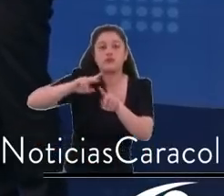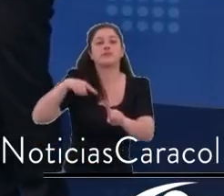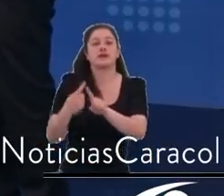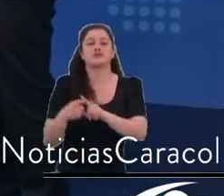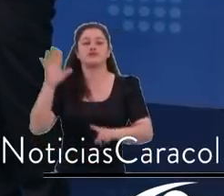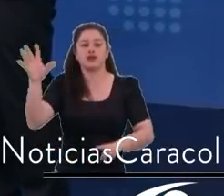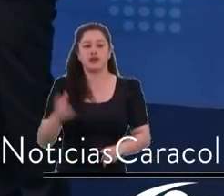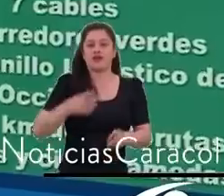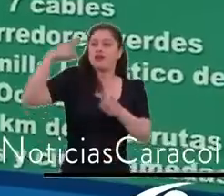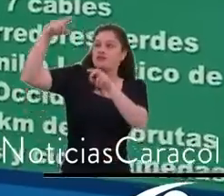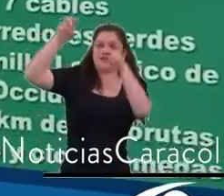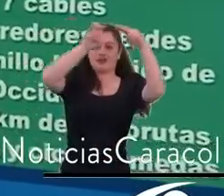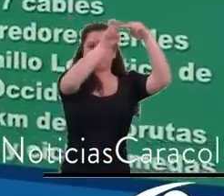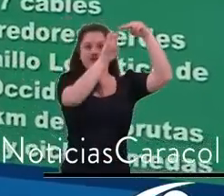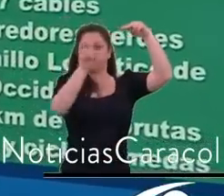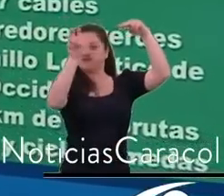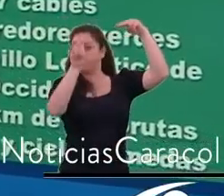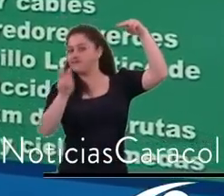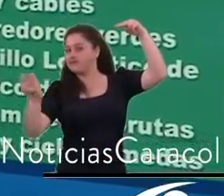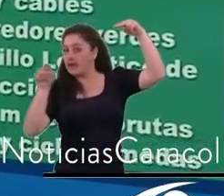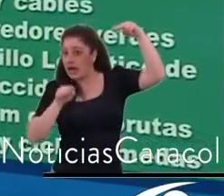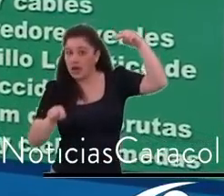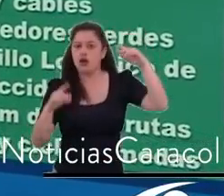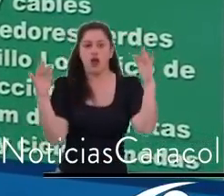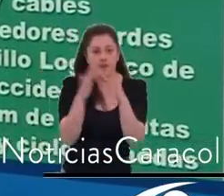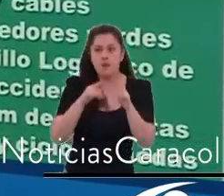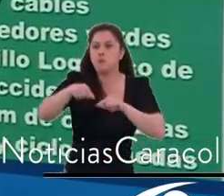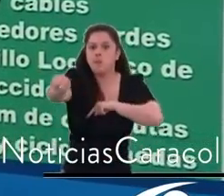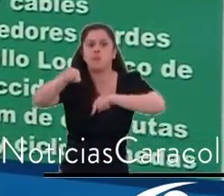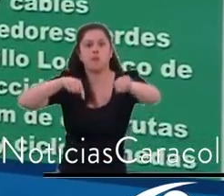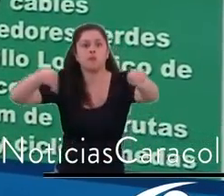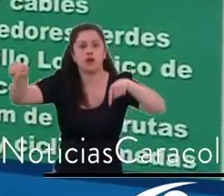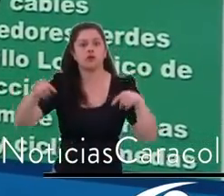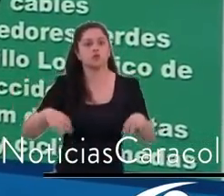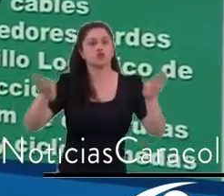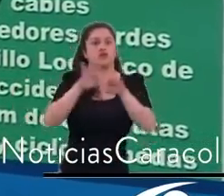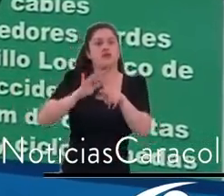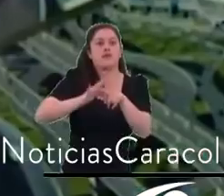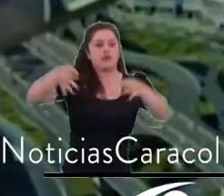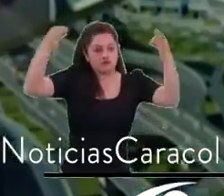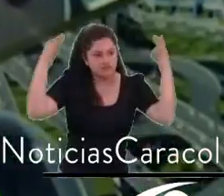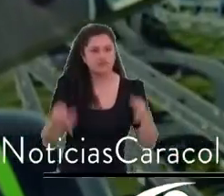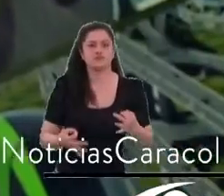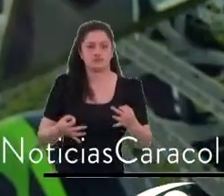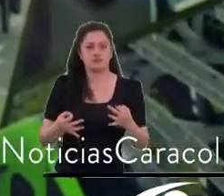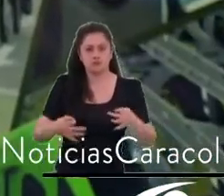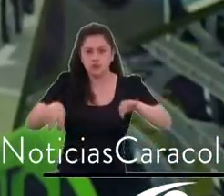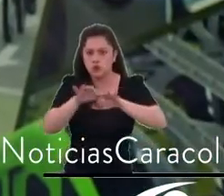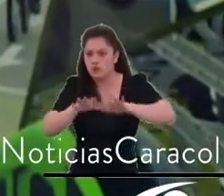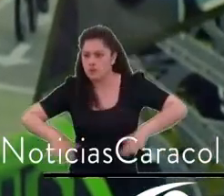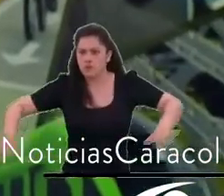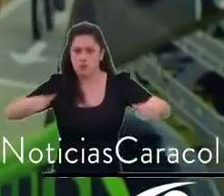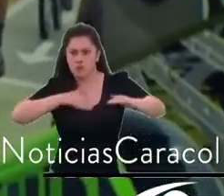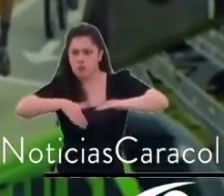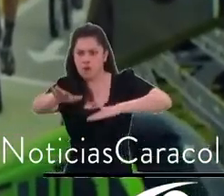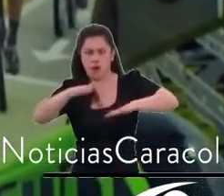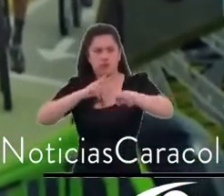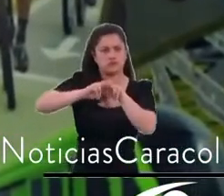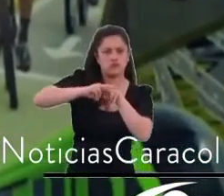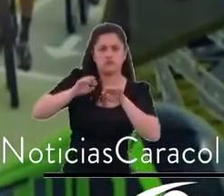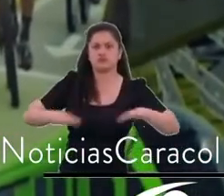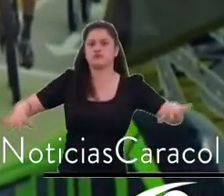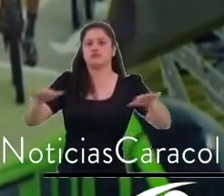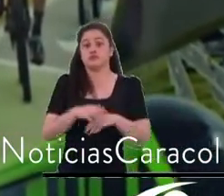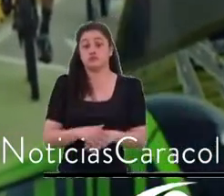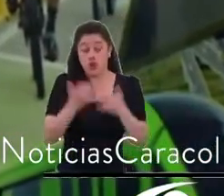el POT que no es ninguna genialidad digamos, es lo que se hace en el resto del mundo. Vamos a hacer cinco líneas de metro y ya estamos construyendo la primera, ¿cierto? Y este